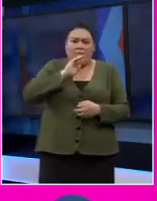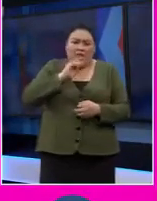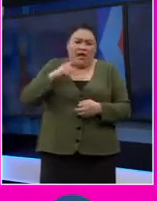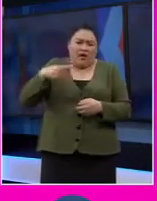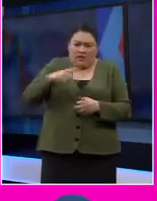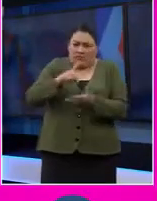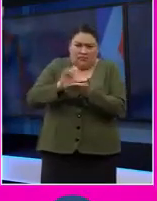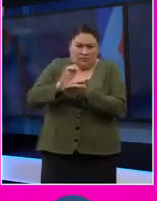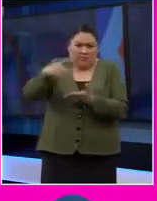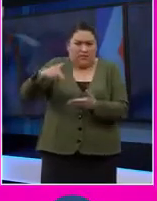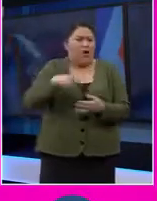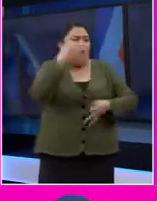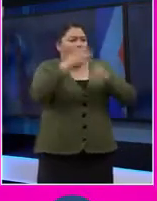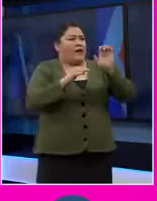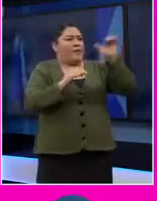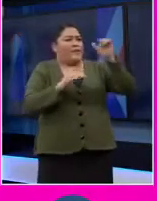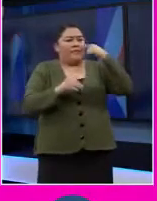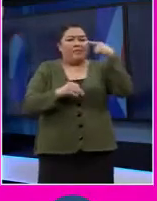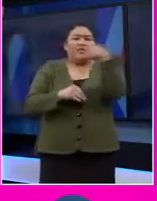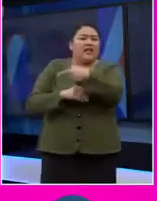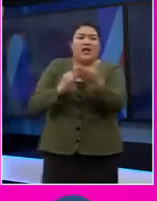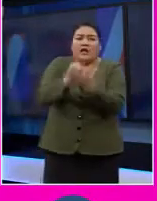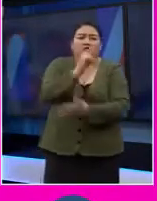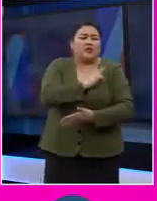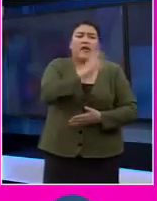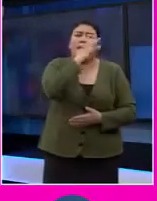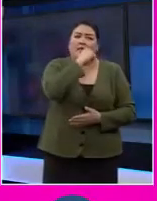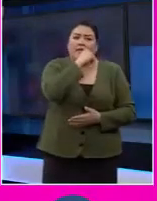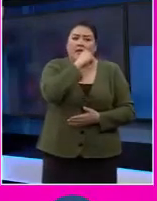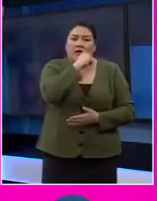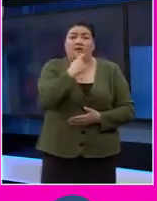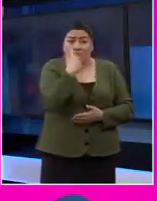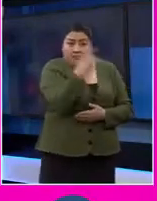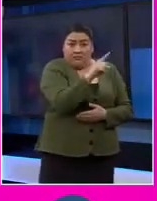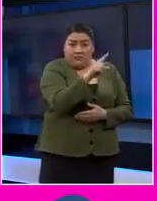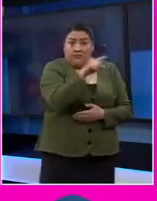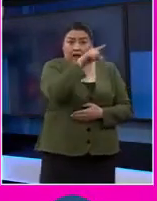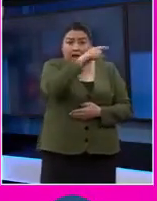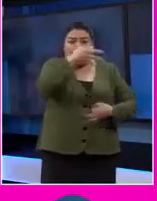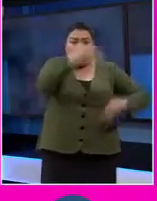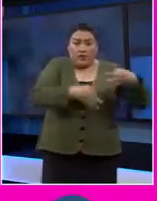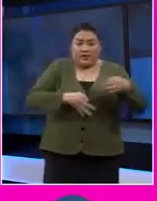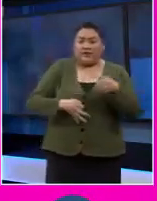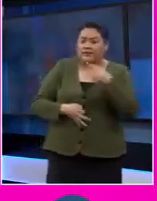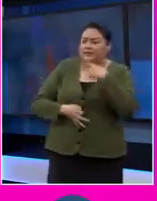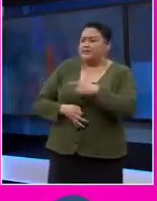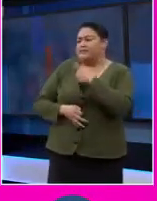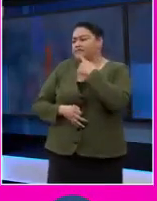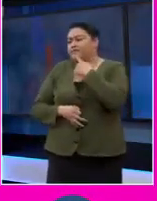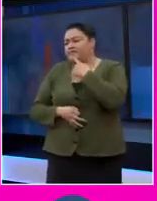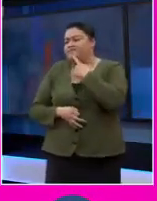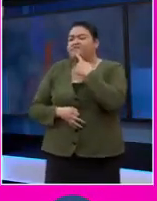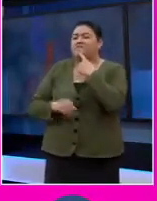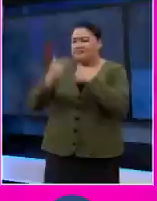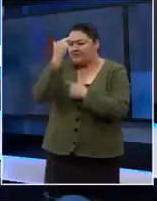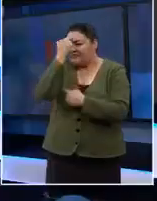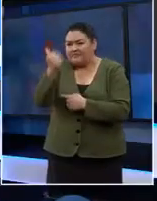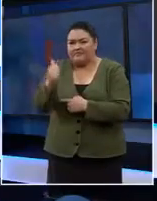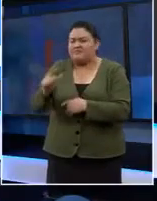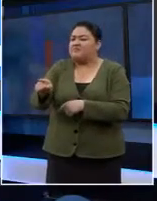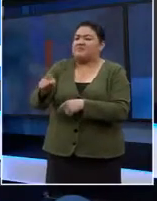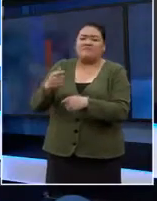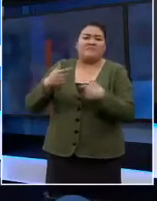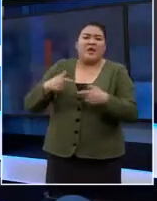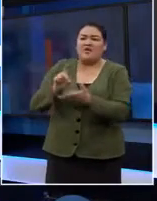con discapacidad y le dicen a juez, esta persona no puede tomar decisiones. Y lo que hace la decisión judicial de interdicción es quitarle por completo a la